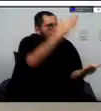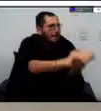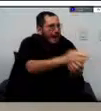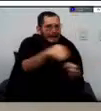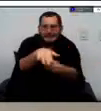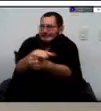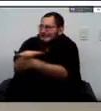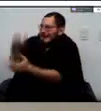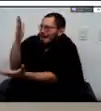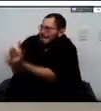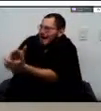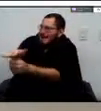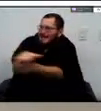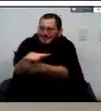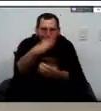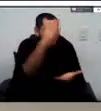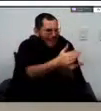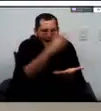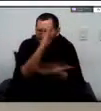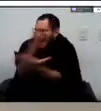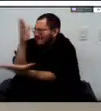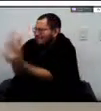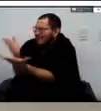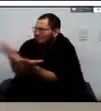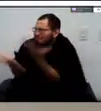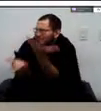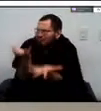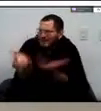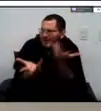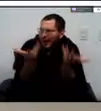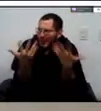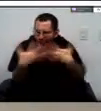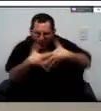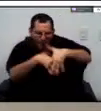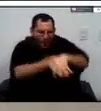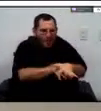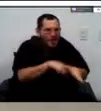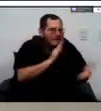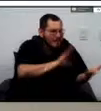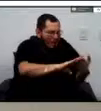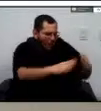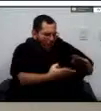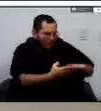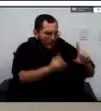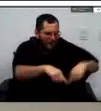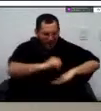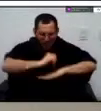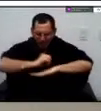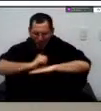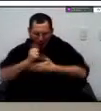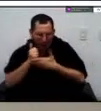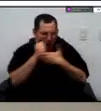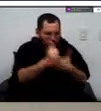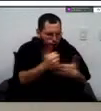articulamos muy bien con la comunidad y con los organismos de socorro toda vez que nosotros